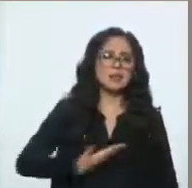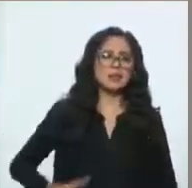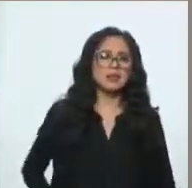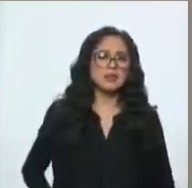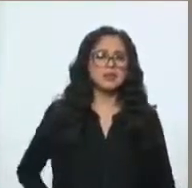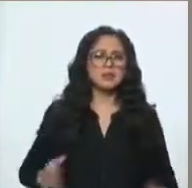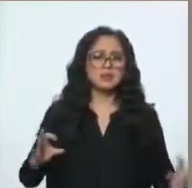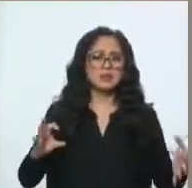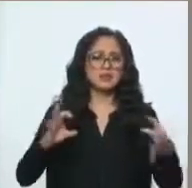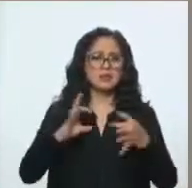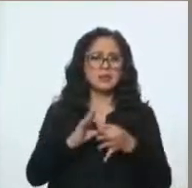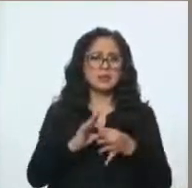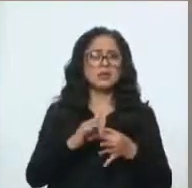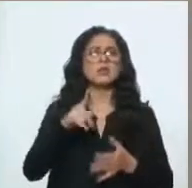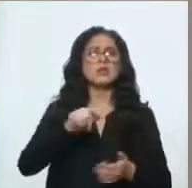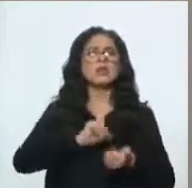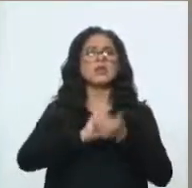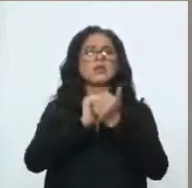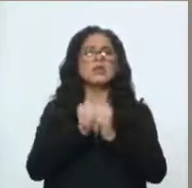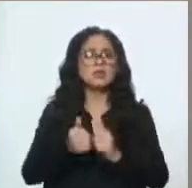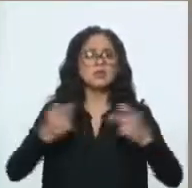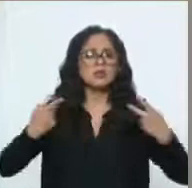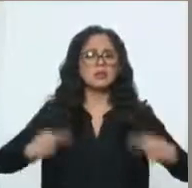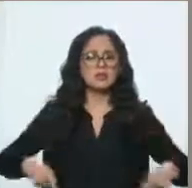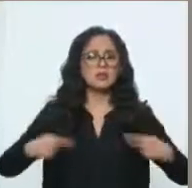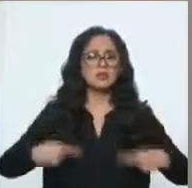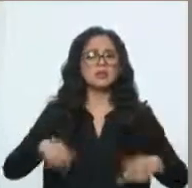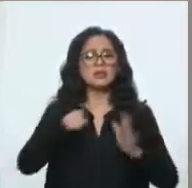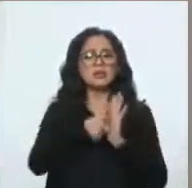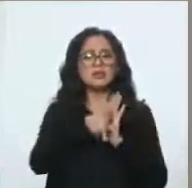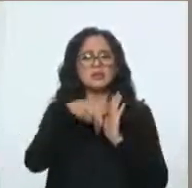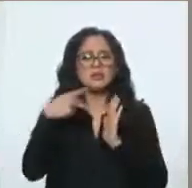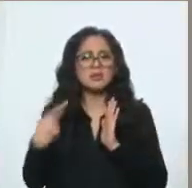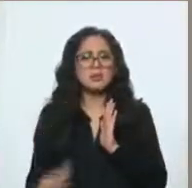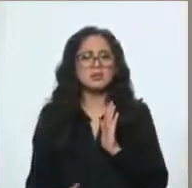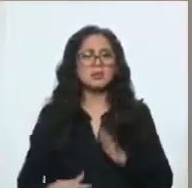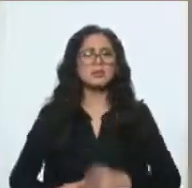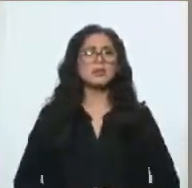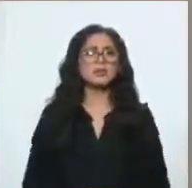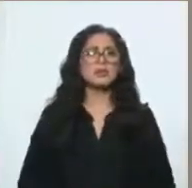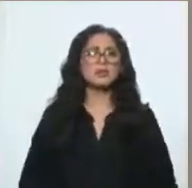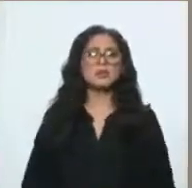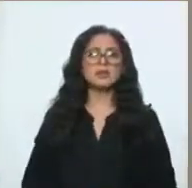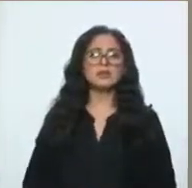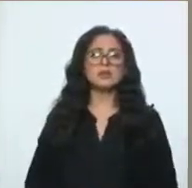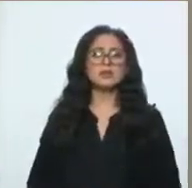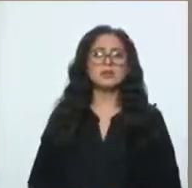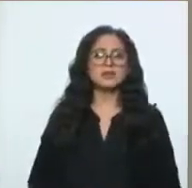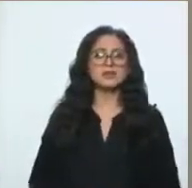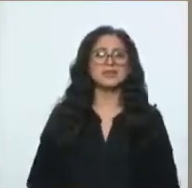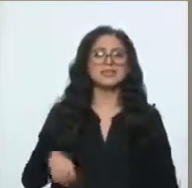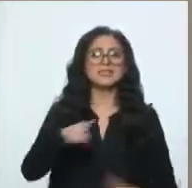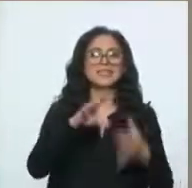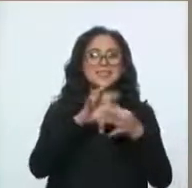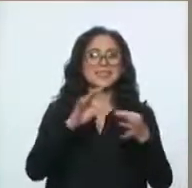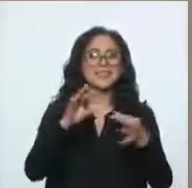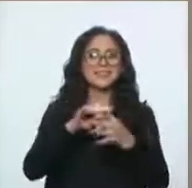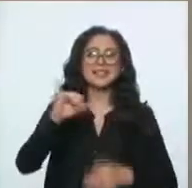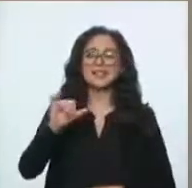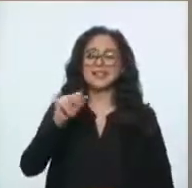controlaba a todos los medios y a toda la prensa, pero este ex senador Javier Lozano de Puebla